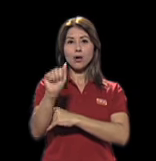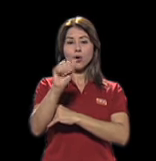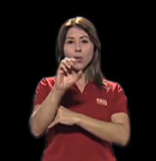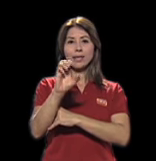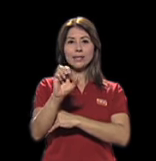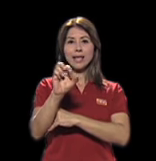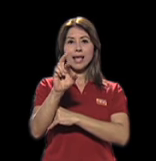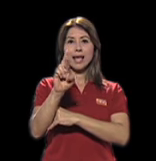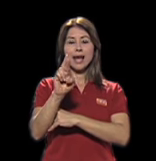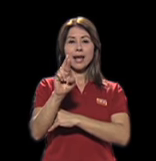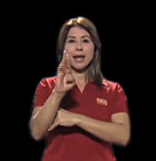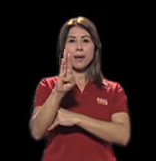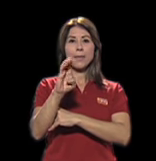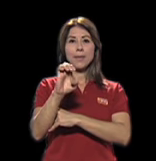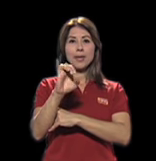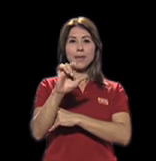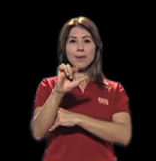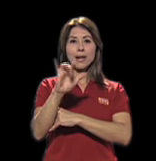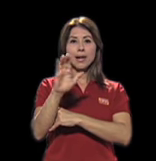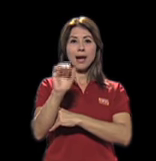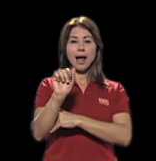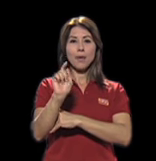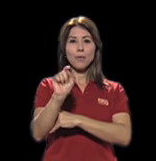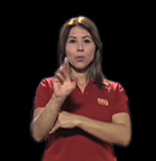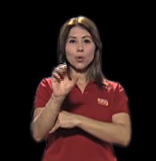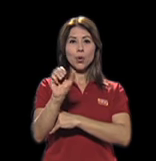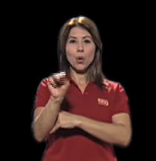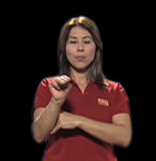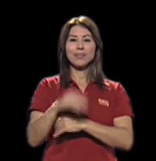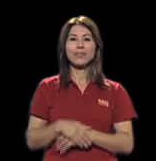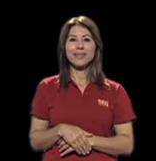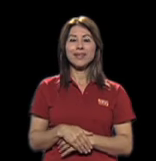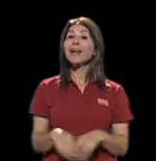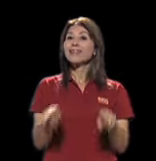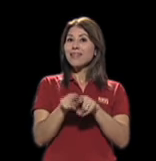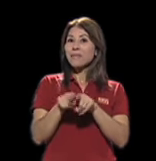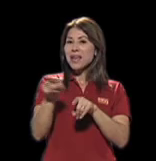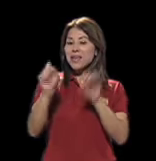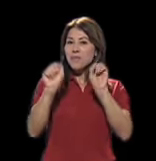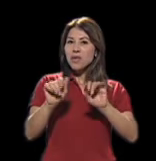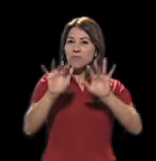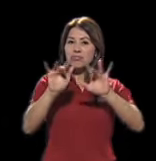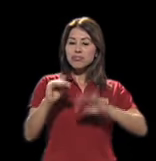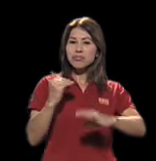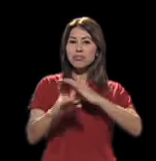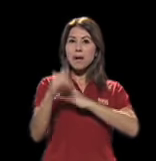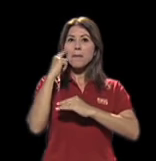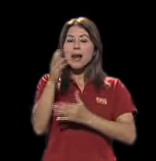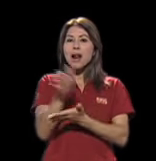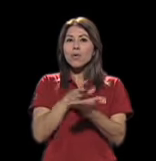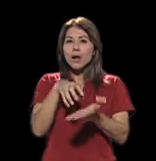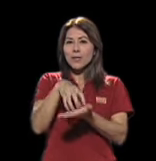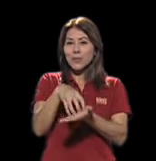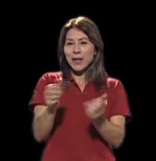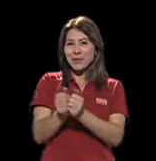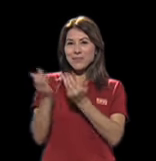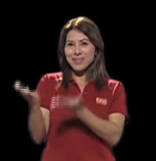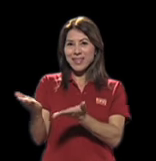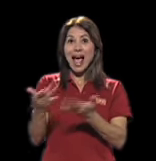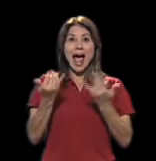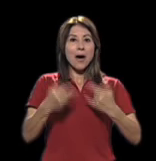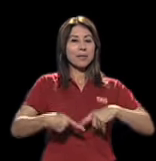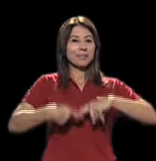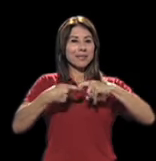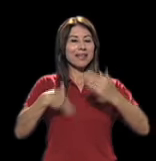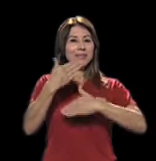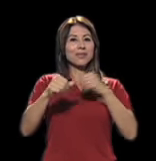crbiblicapegadito.com. Así es, ahí pueden también evacuar más dudas de este tema con Chirley. Vamos a ir a una